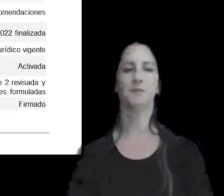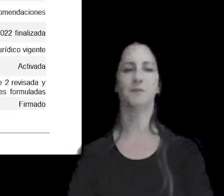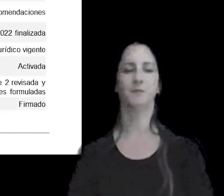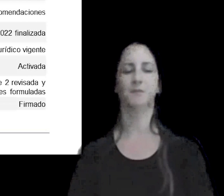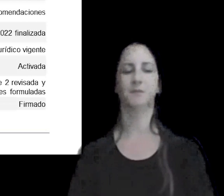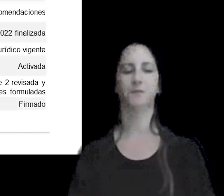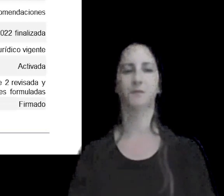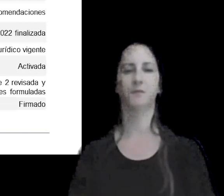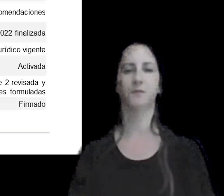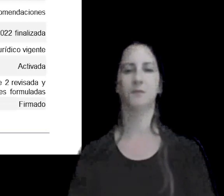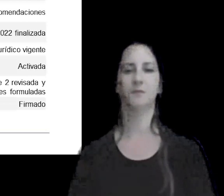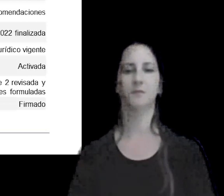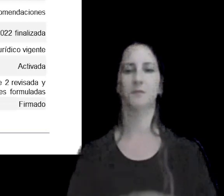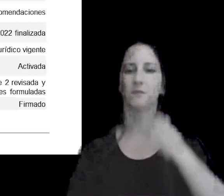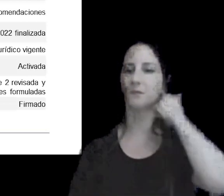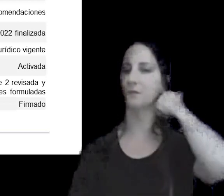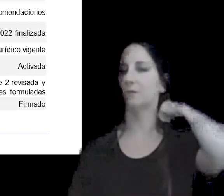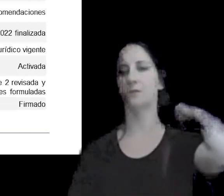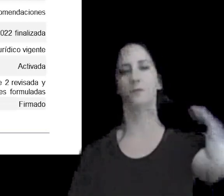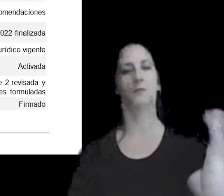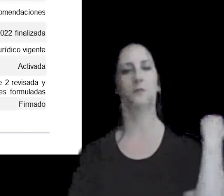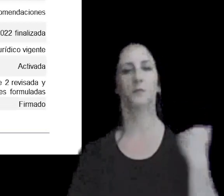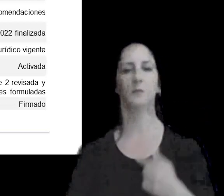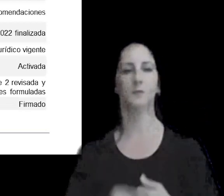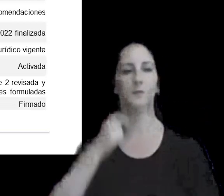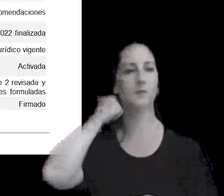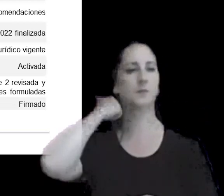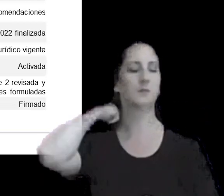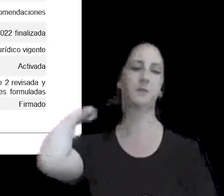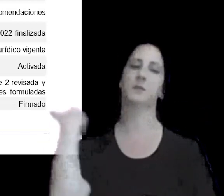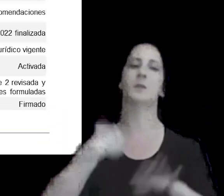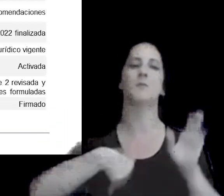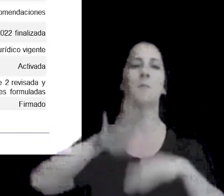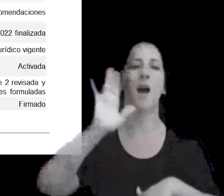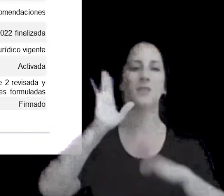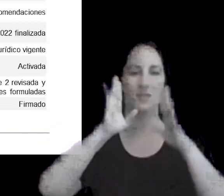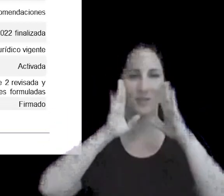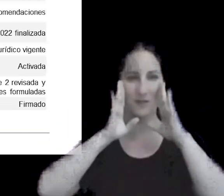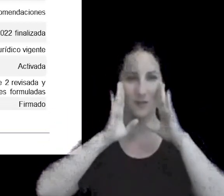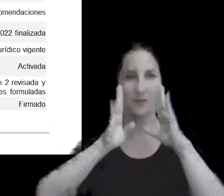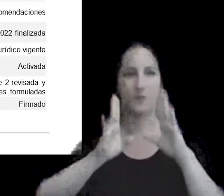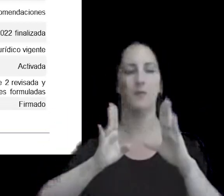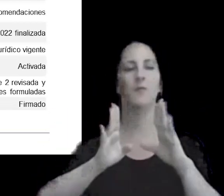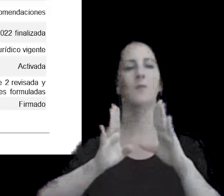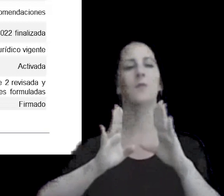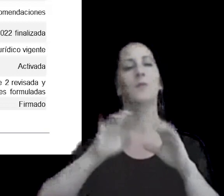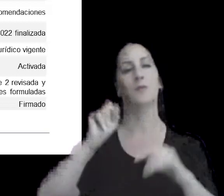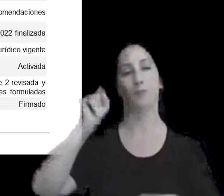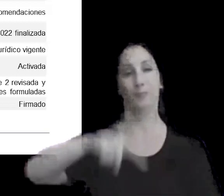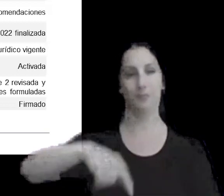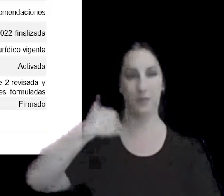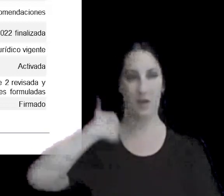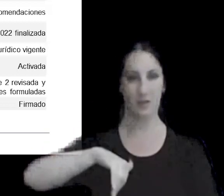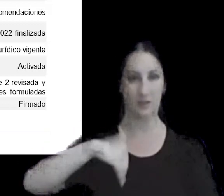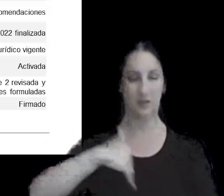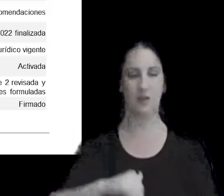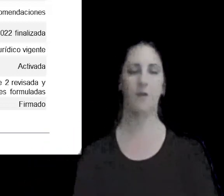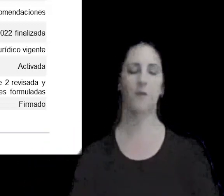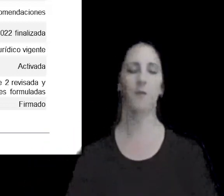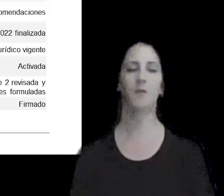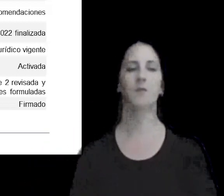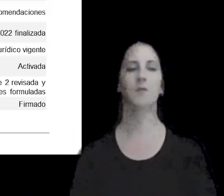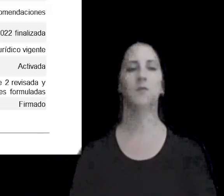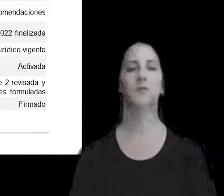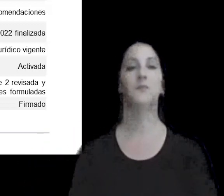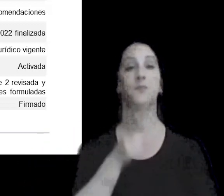con lo cual yendo en concreto o entrando más específicamente en el caso de nuestro país esto esto también